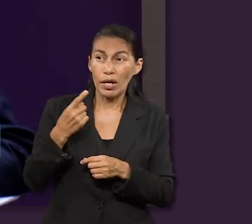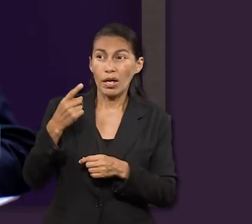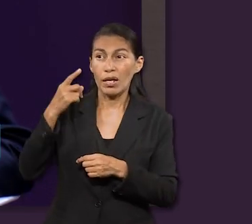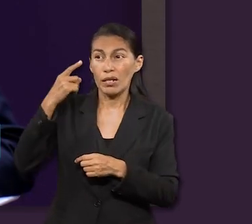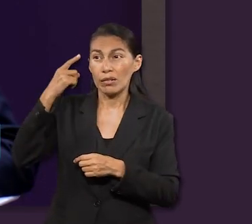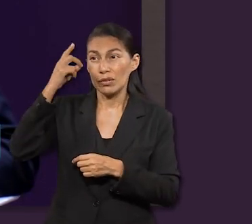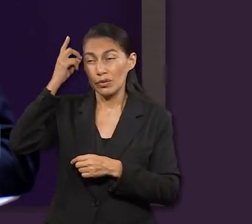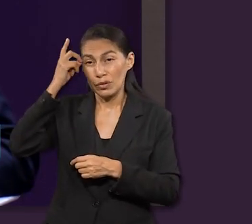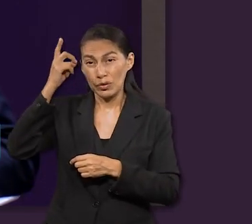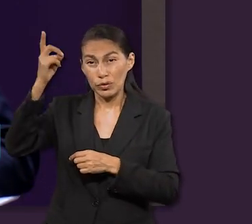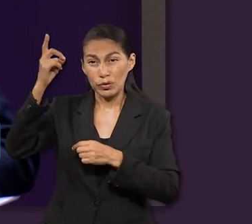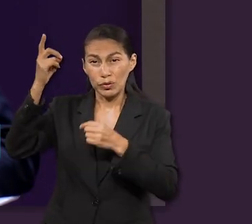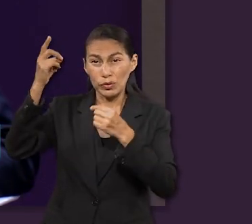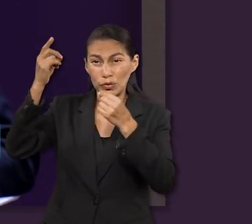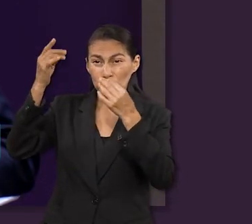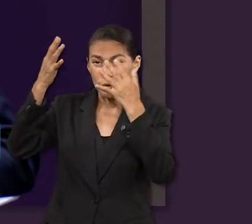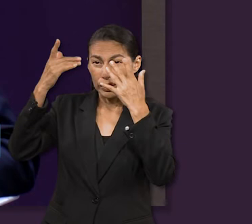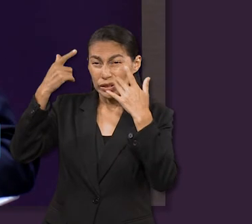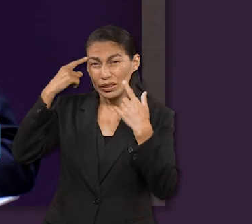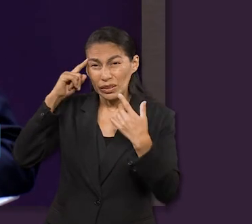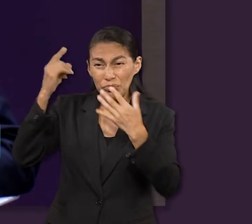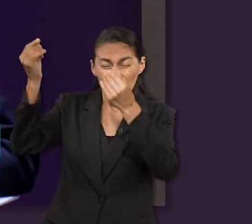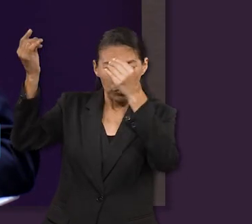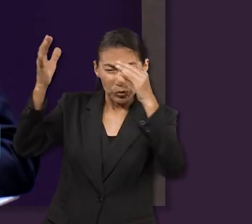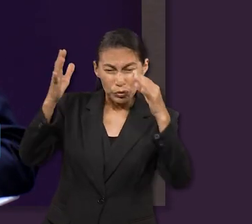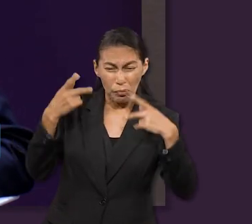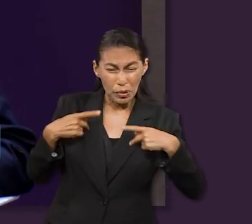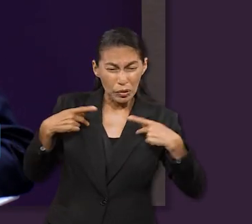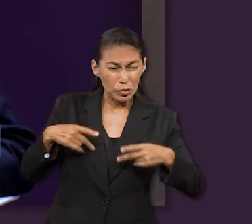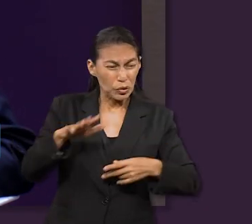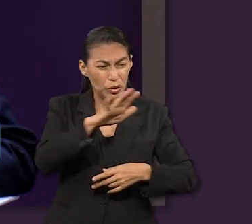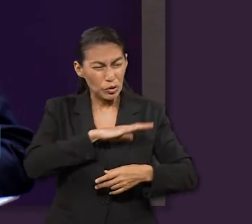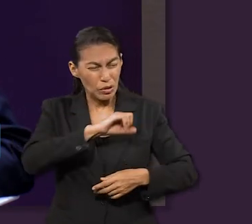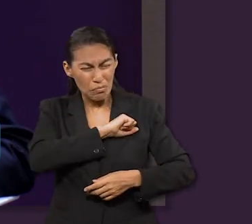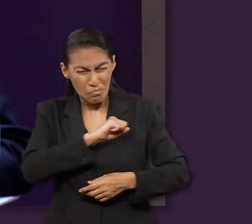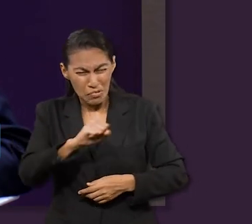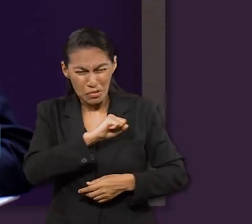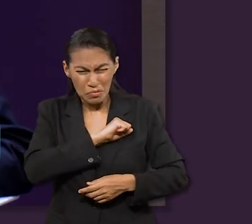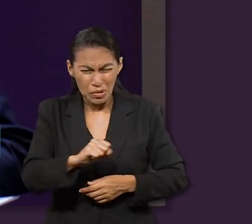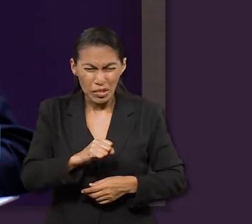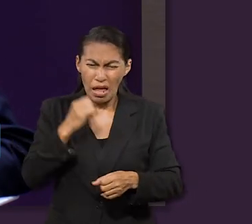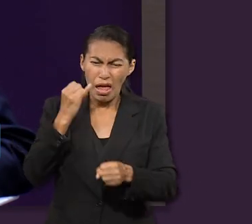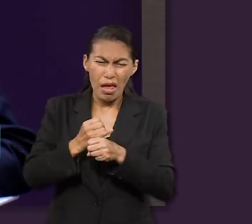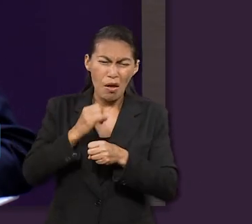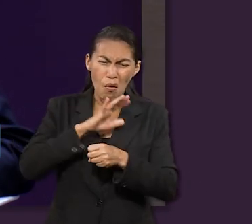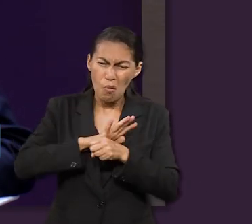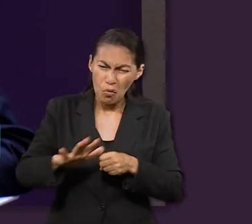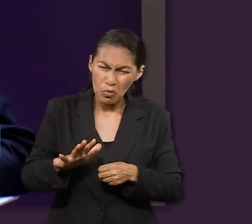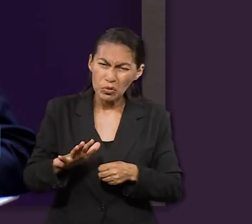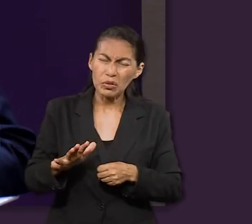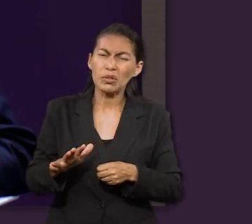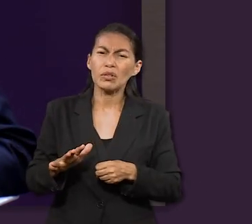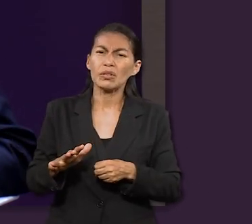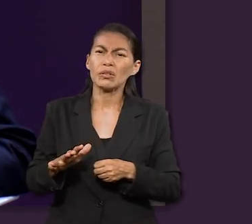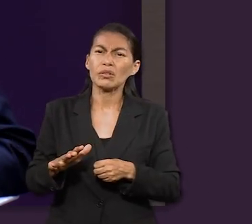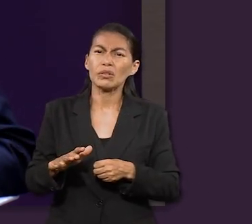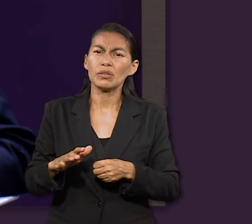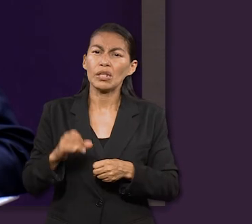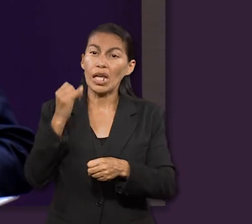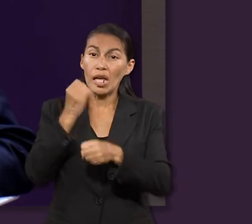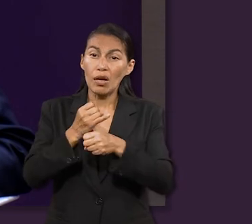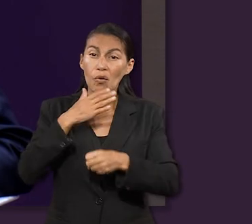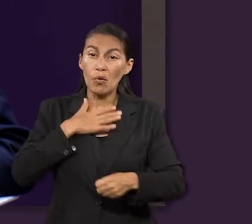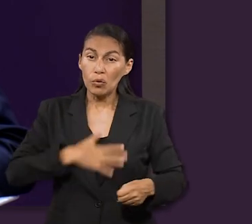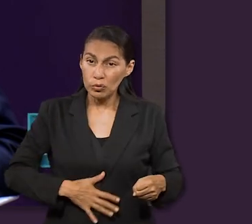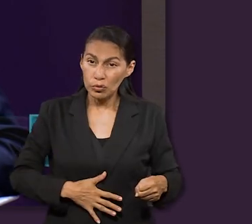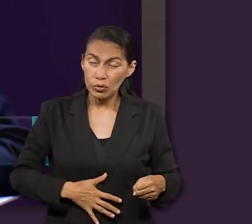Dios se revela desde el cielo contra toda impiedad e injusticia de los hombres que detienen con injusticia la verdad.